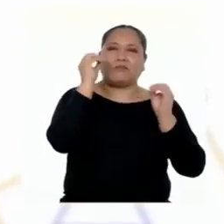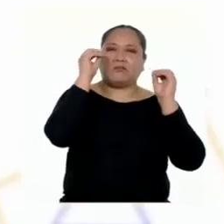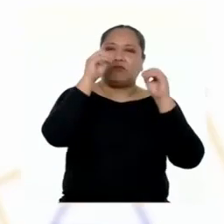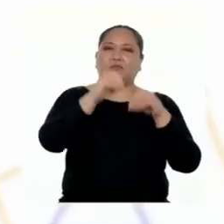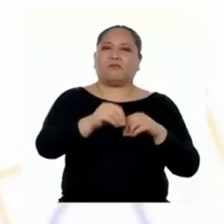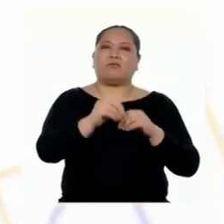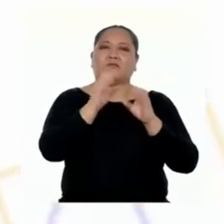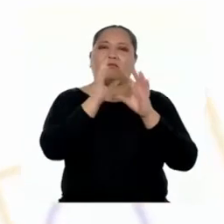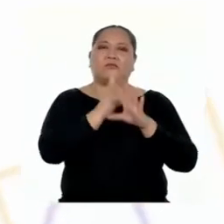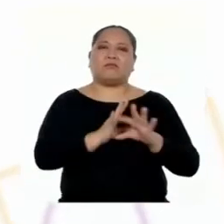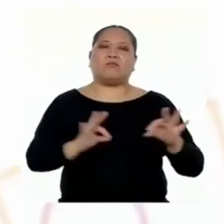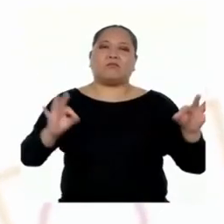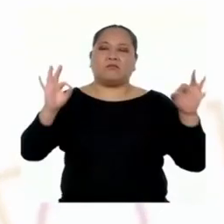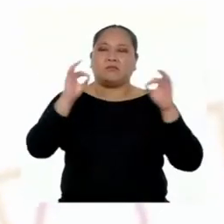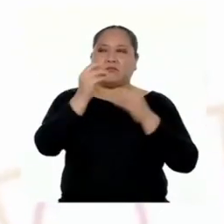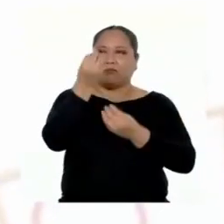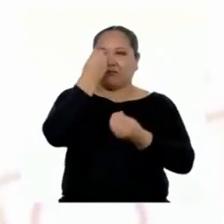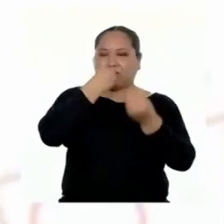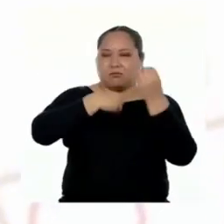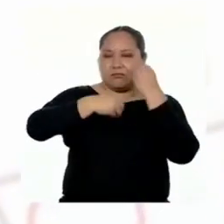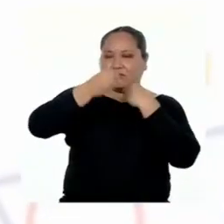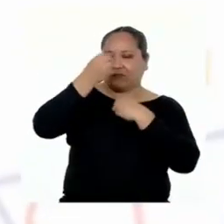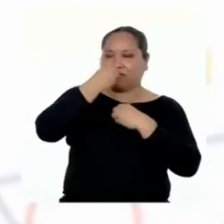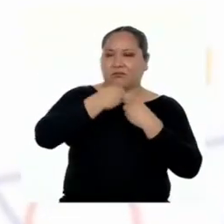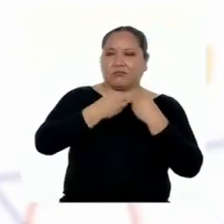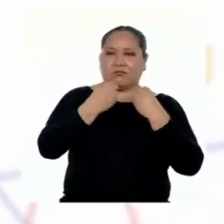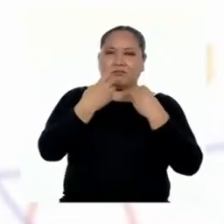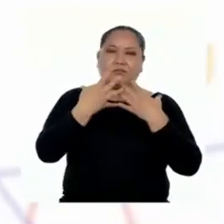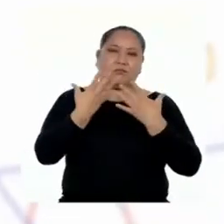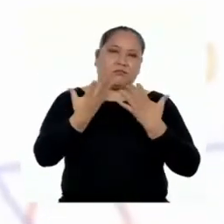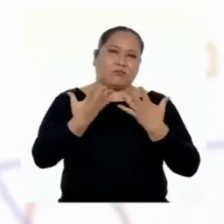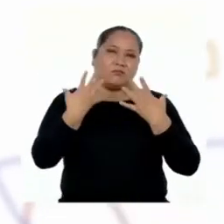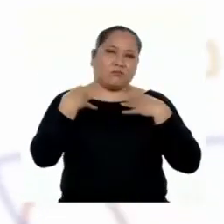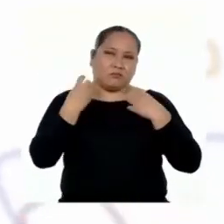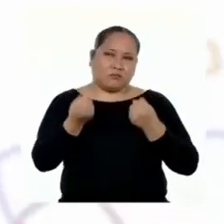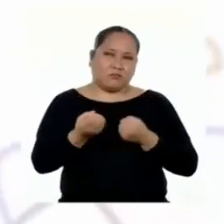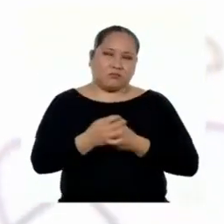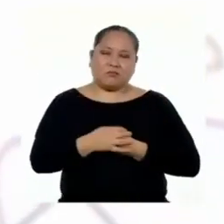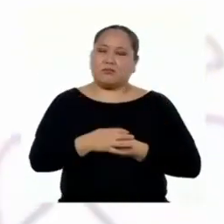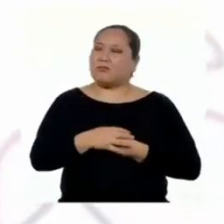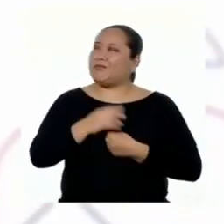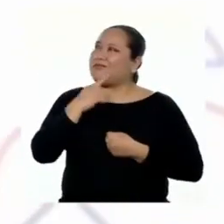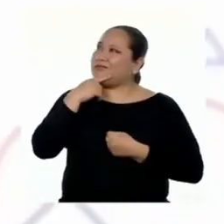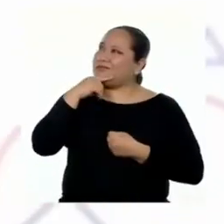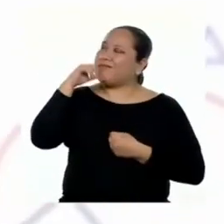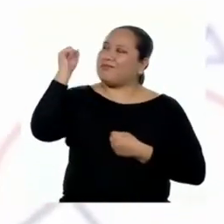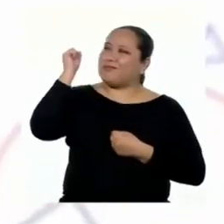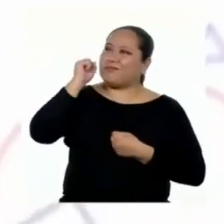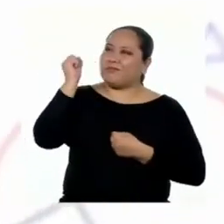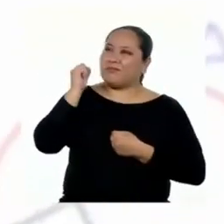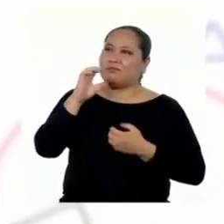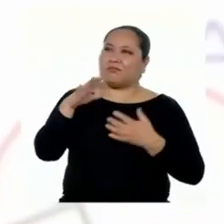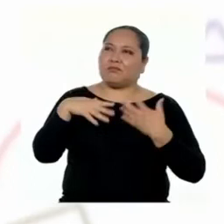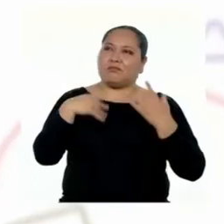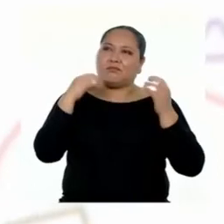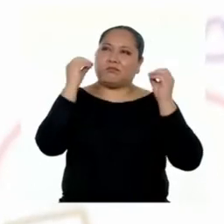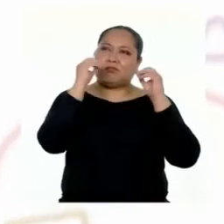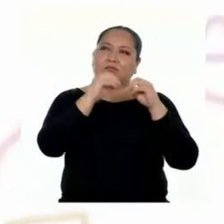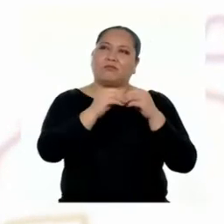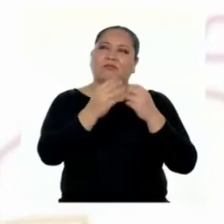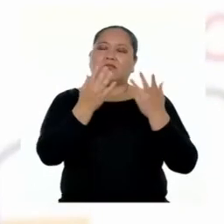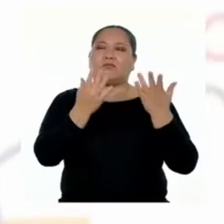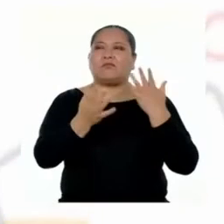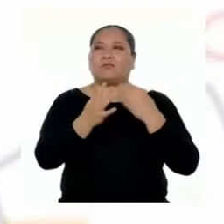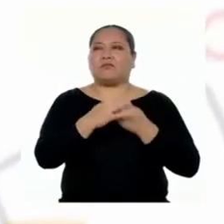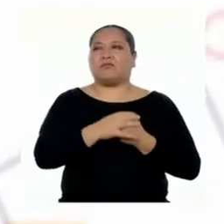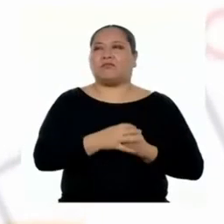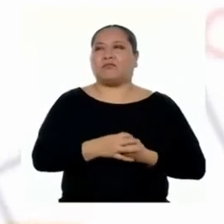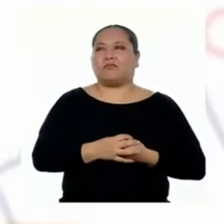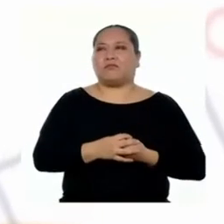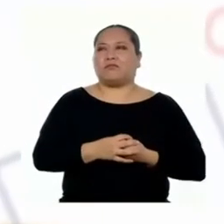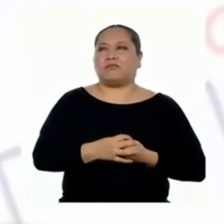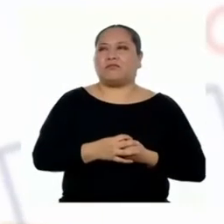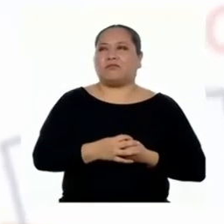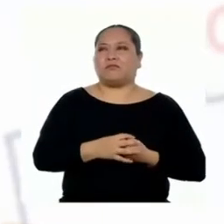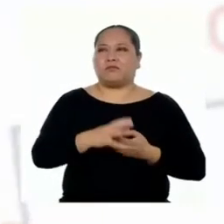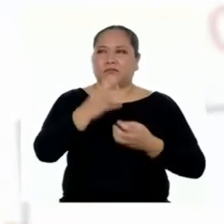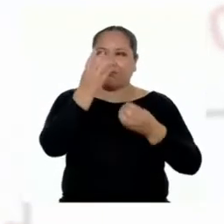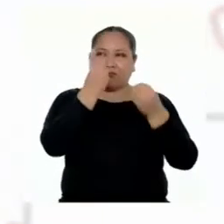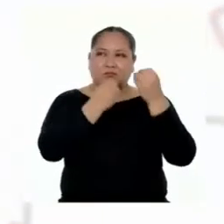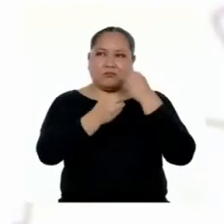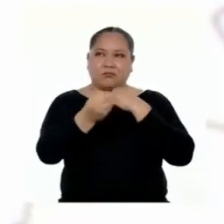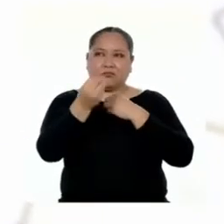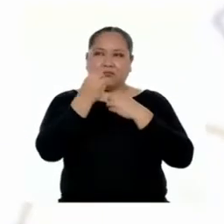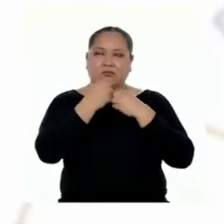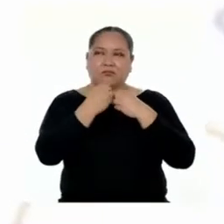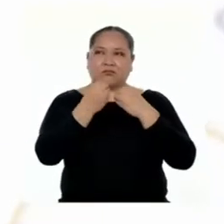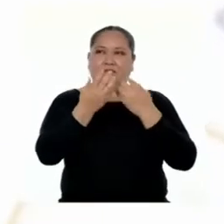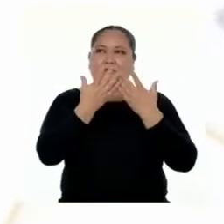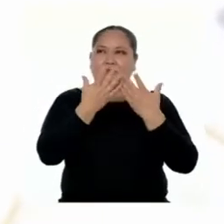importancia de consumir alimentos saludables? ¡Ah, claro! Podría poner algo así como... Consume